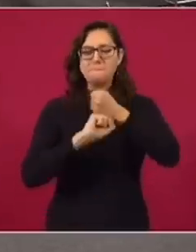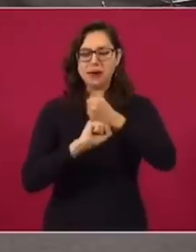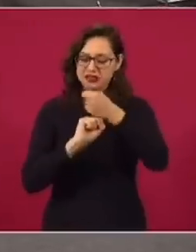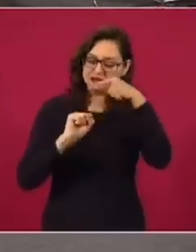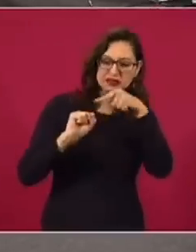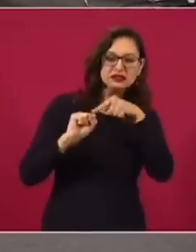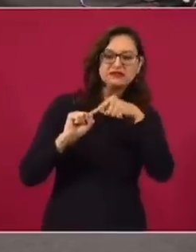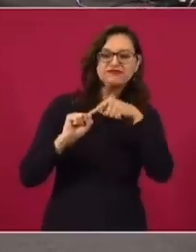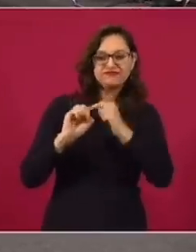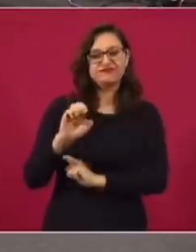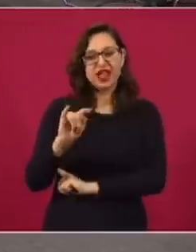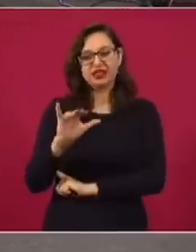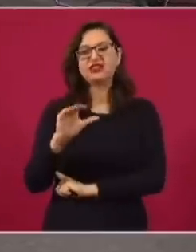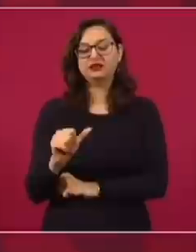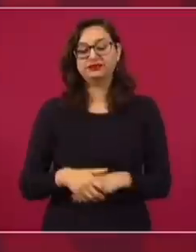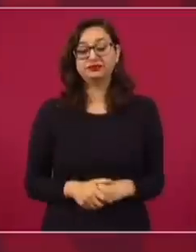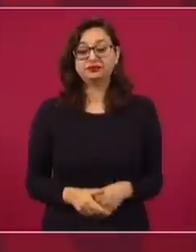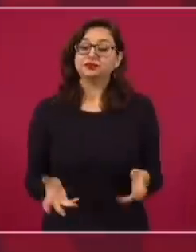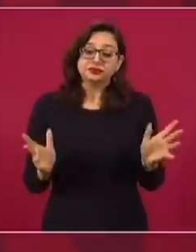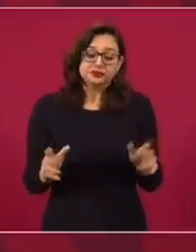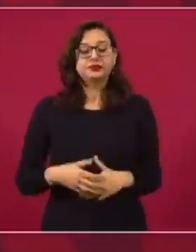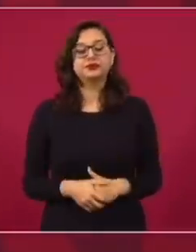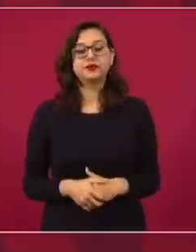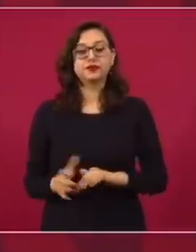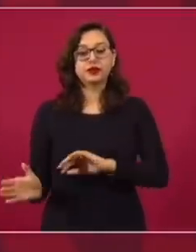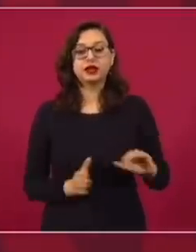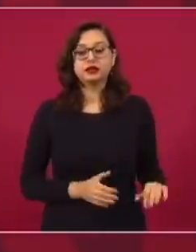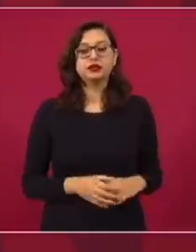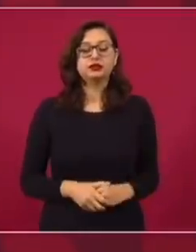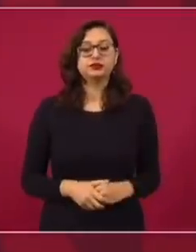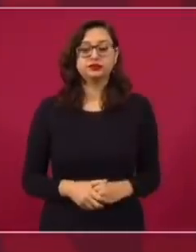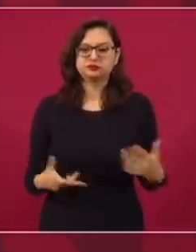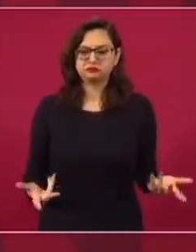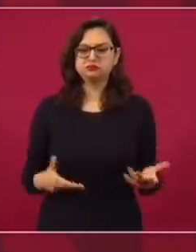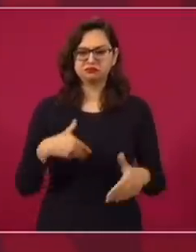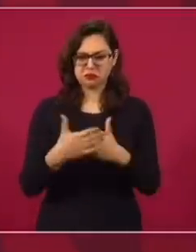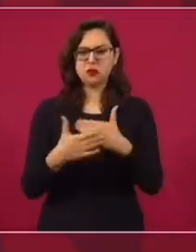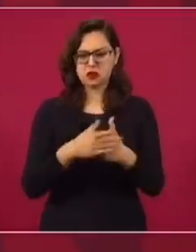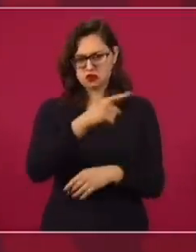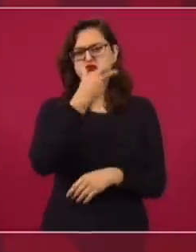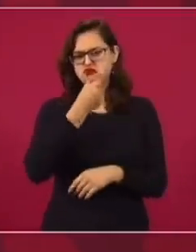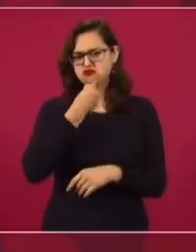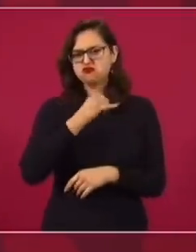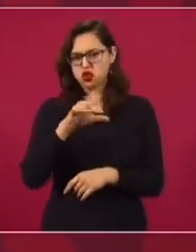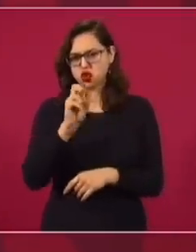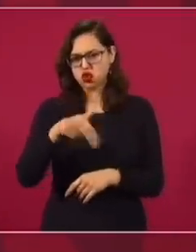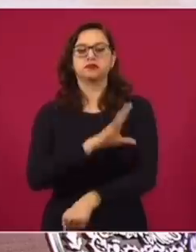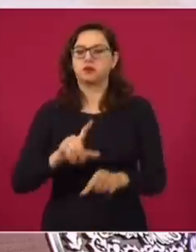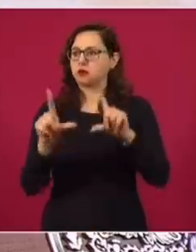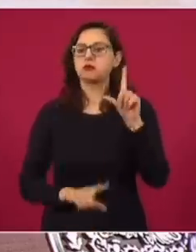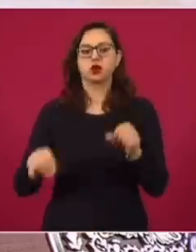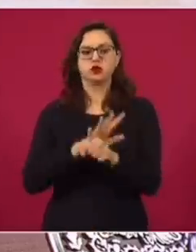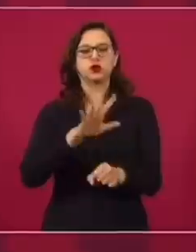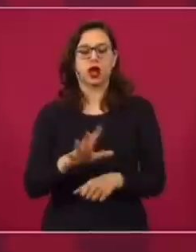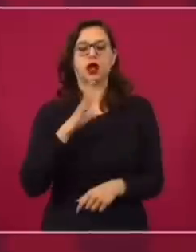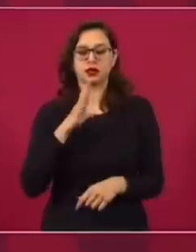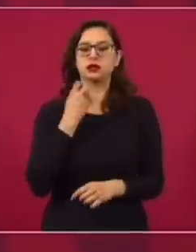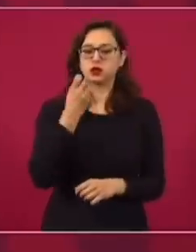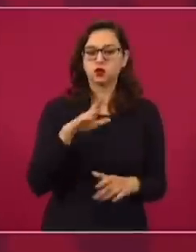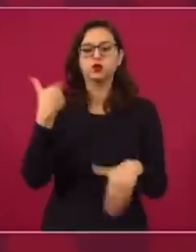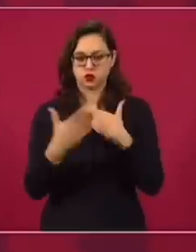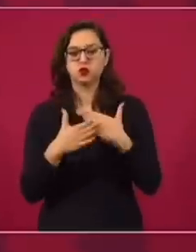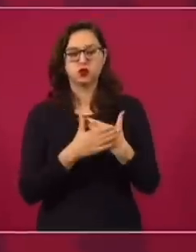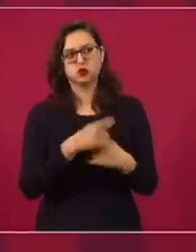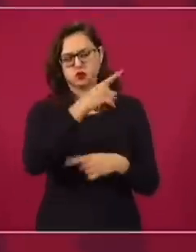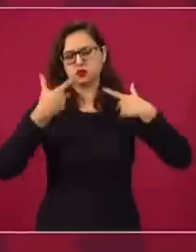la política, como la buena política. Entonces, va a ser muy buena la reunión con el señor Kerry. Vamos a platicar con